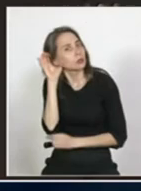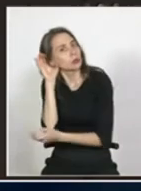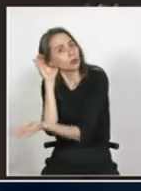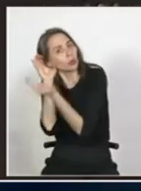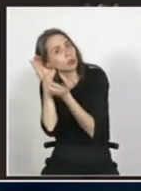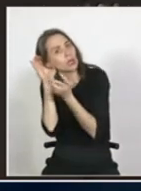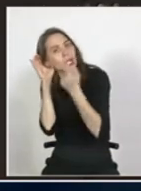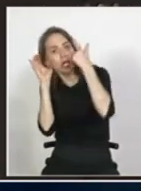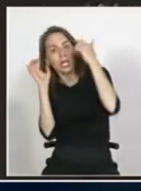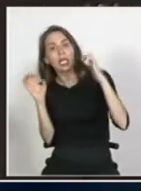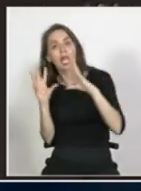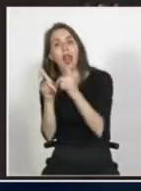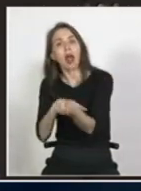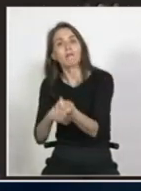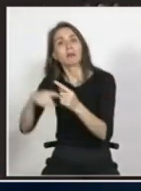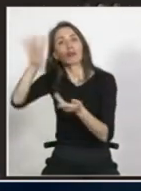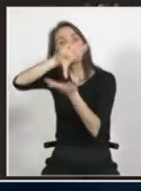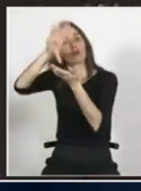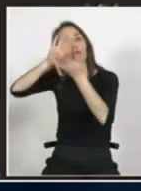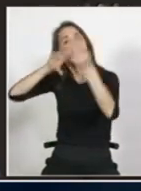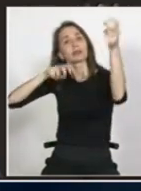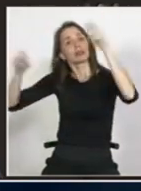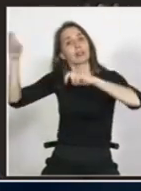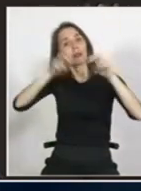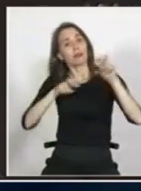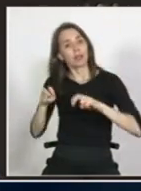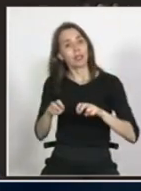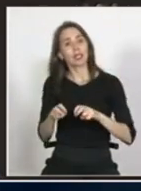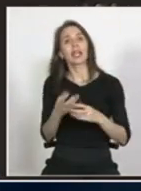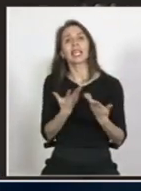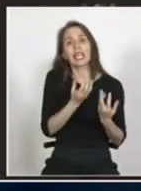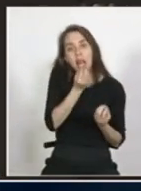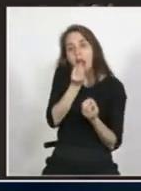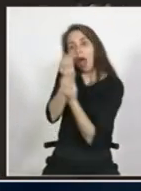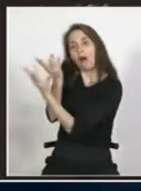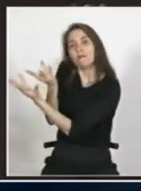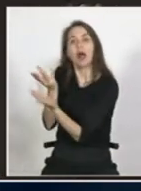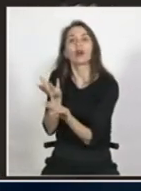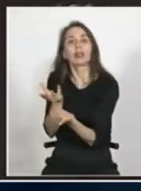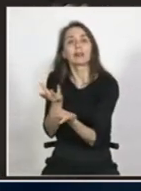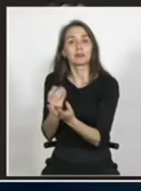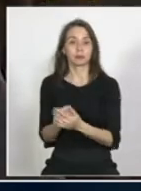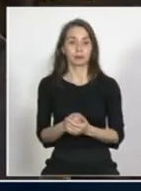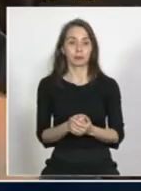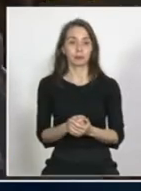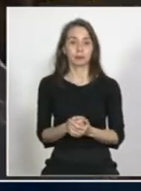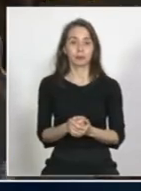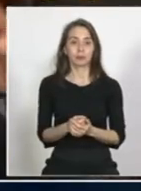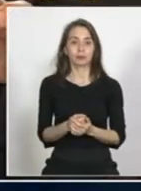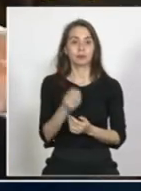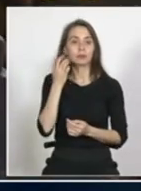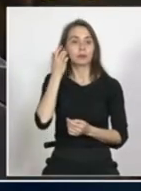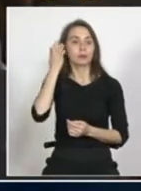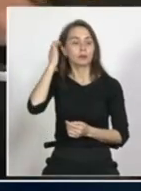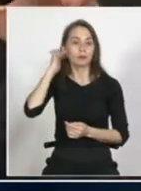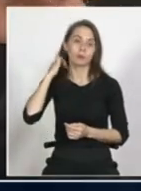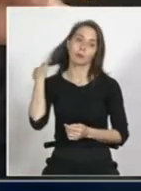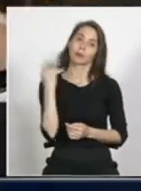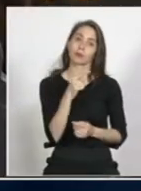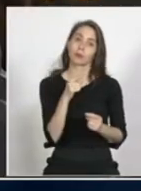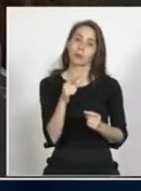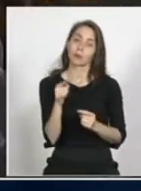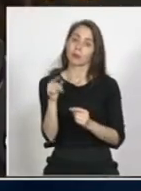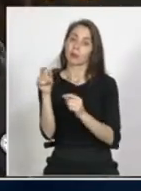¿cómo creen ustedes que ¿qué han percibido de esa demanda? en relación como una preocupación por la